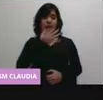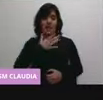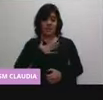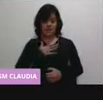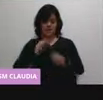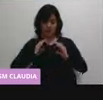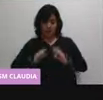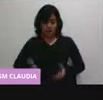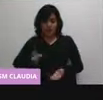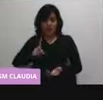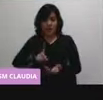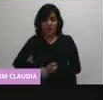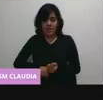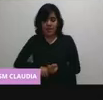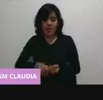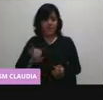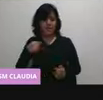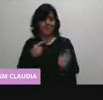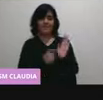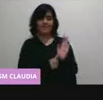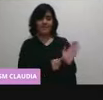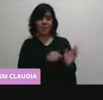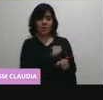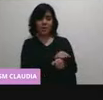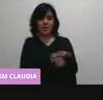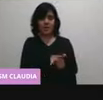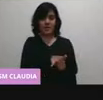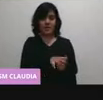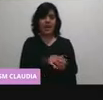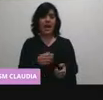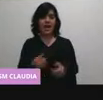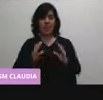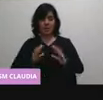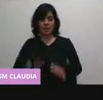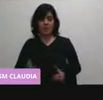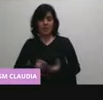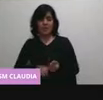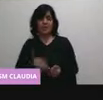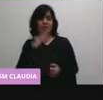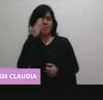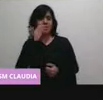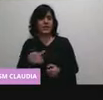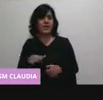entre y lo puedan atacar. La próxima, por favor.